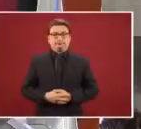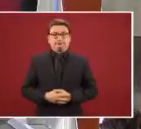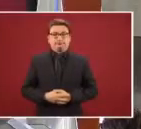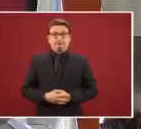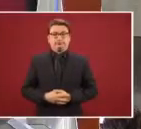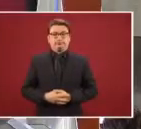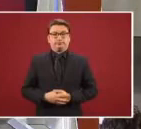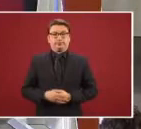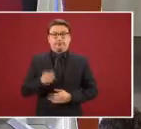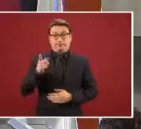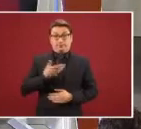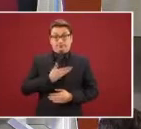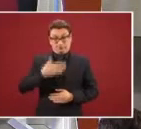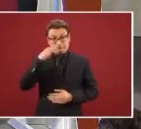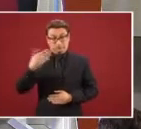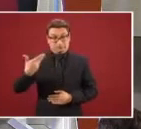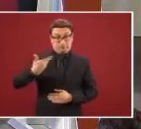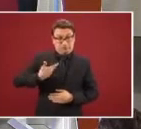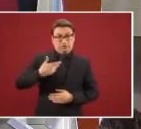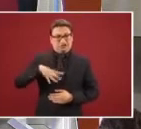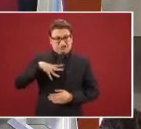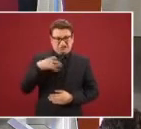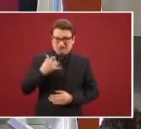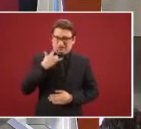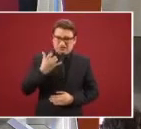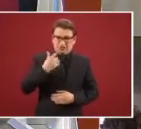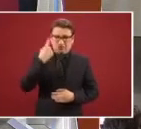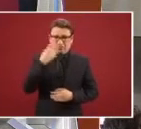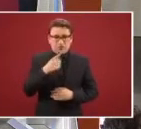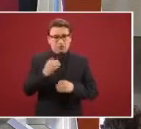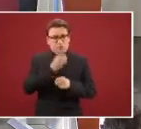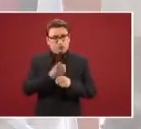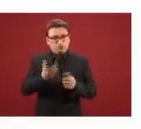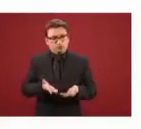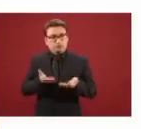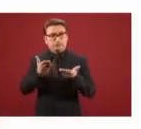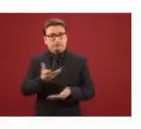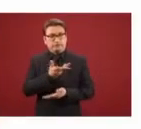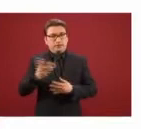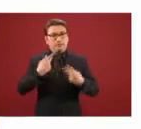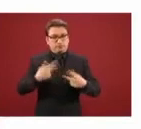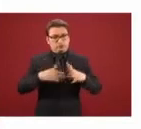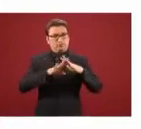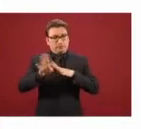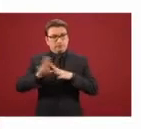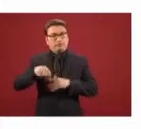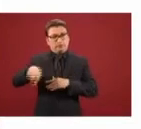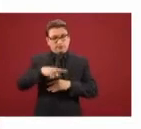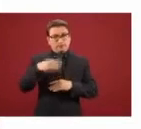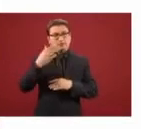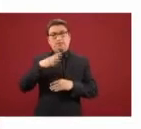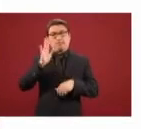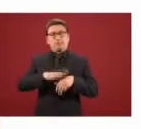Nos pidió el señor presidente de la República que se hiciera un esfuerzo muy grande para ofrecer oportunidades a las y a los migrantes, particularmente